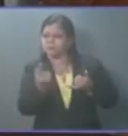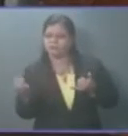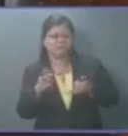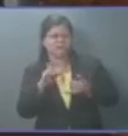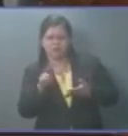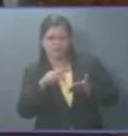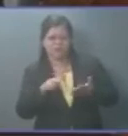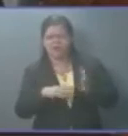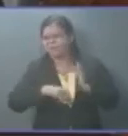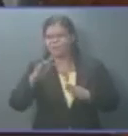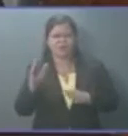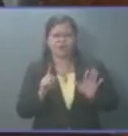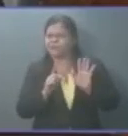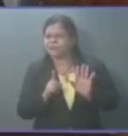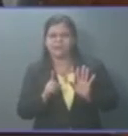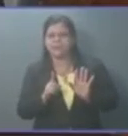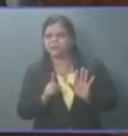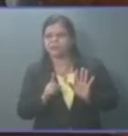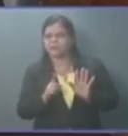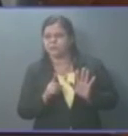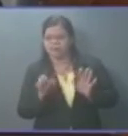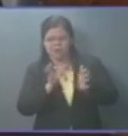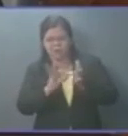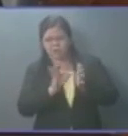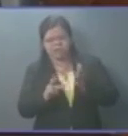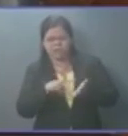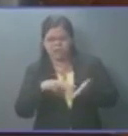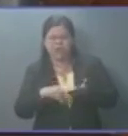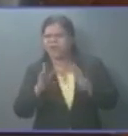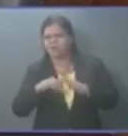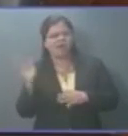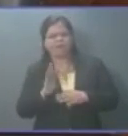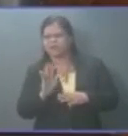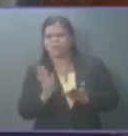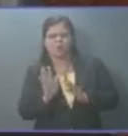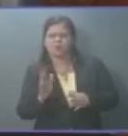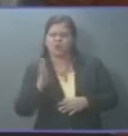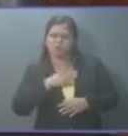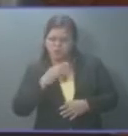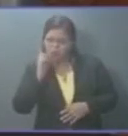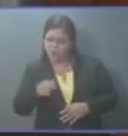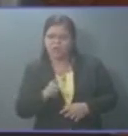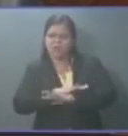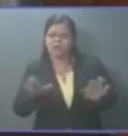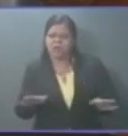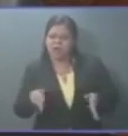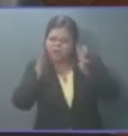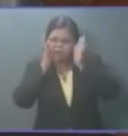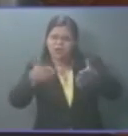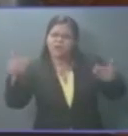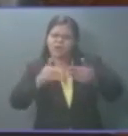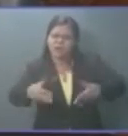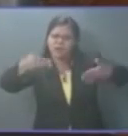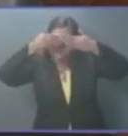más de seis líneas, no le hagas más de lo que yo te digo, cerra los ojos